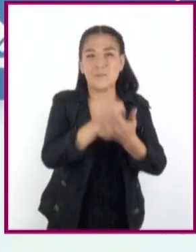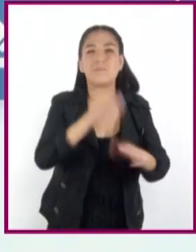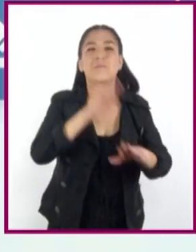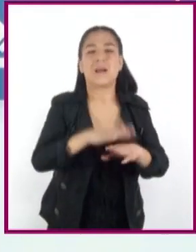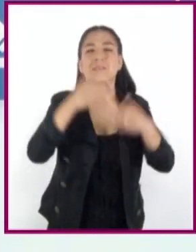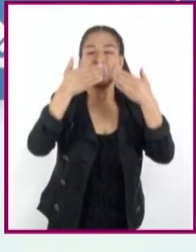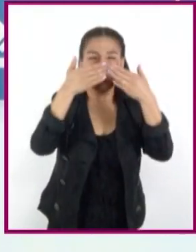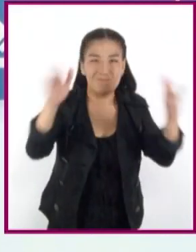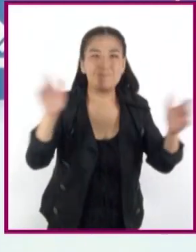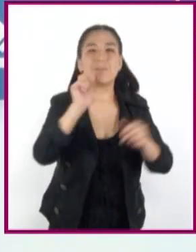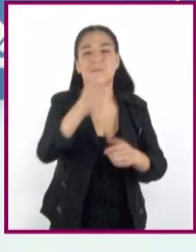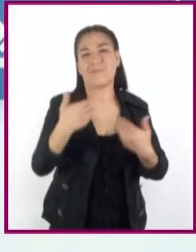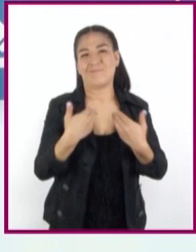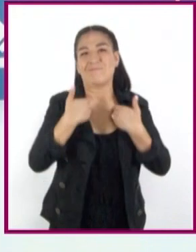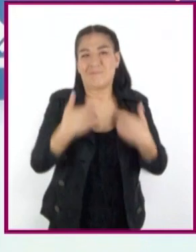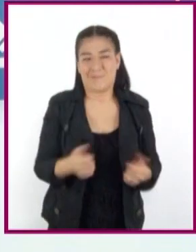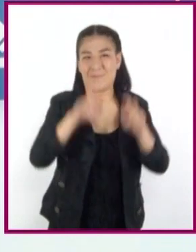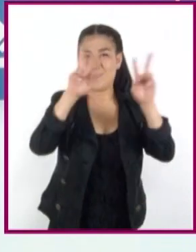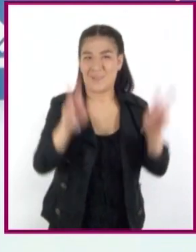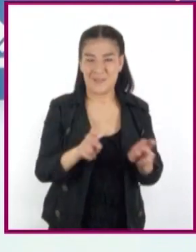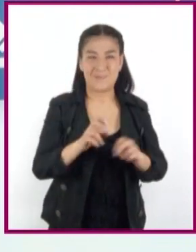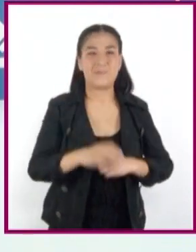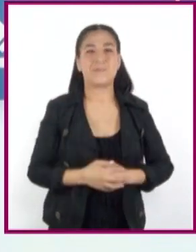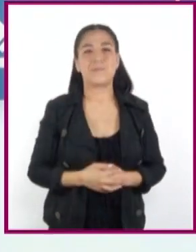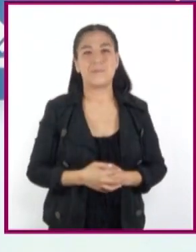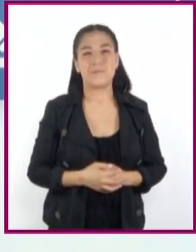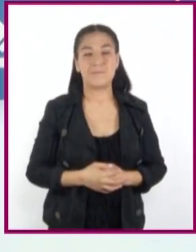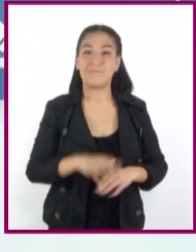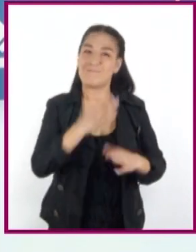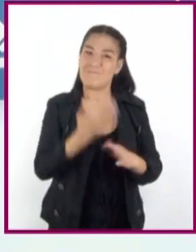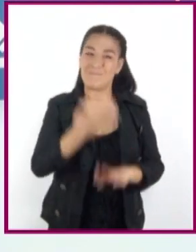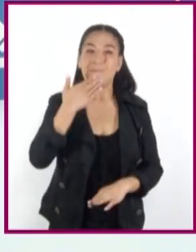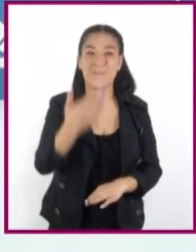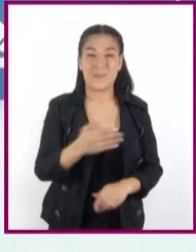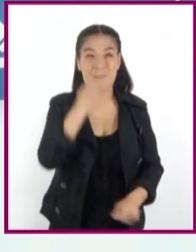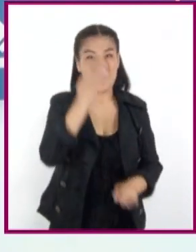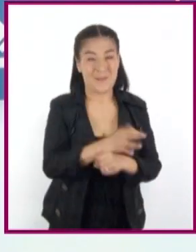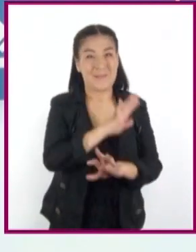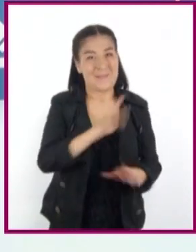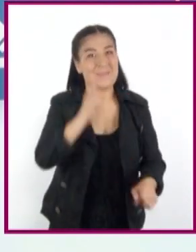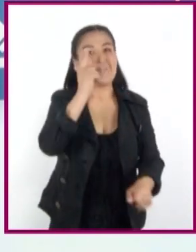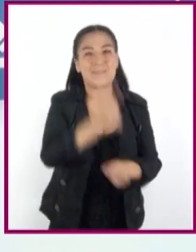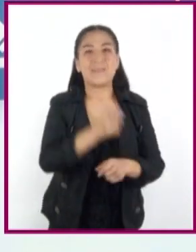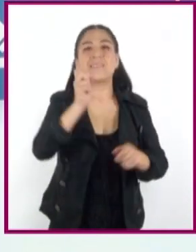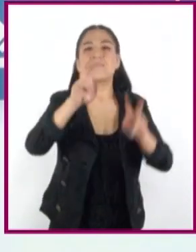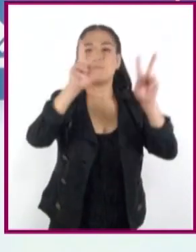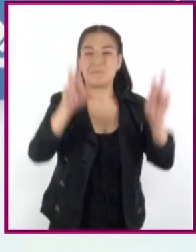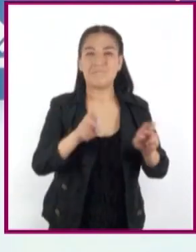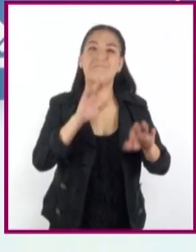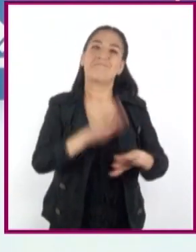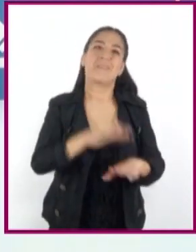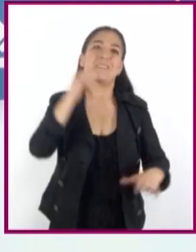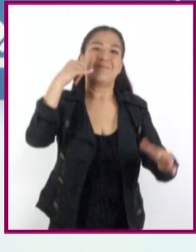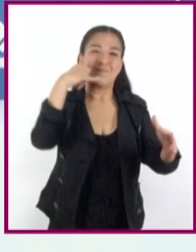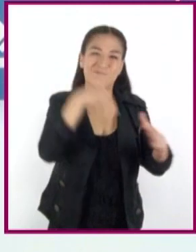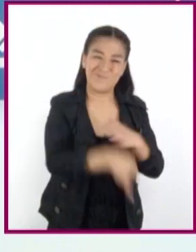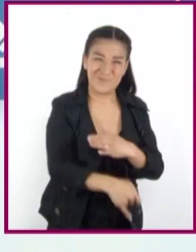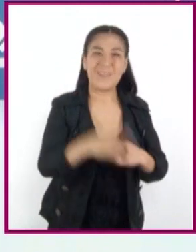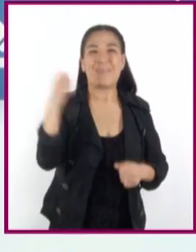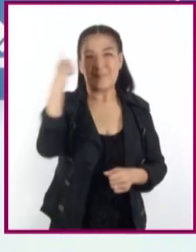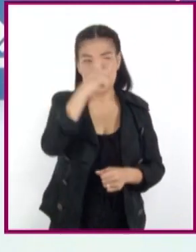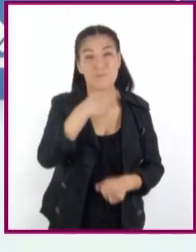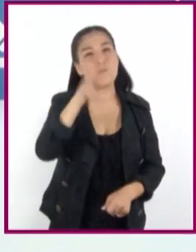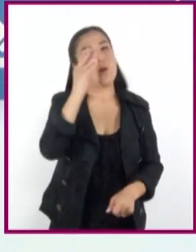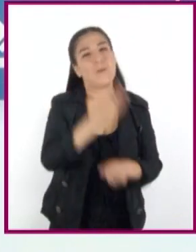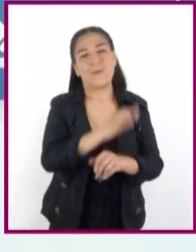ampliar su visión sobre el tema. Muy bien, como pudieron darse cuenta, el tema es amplio y desafiante, pero hemos